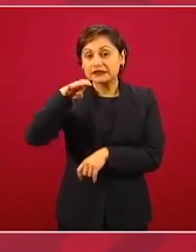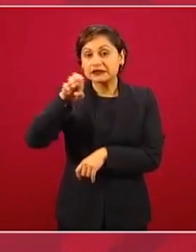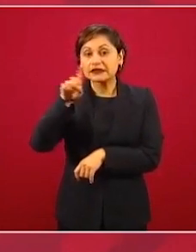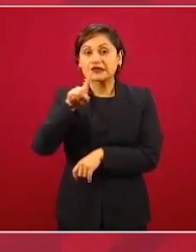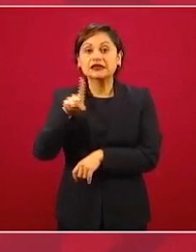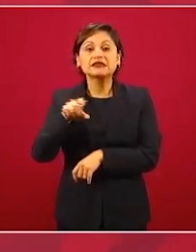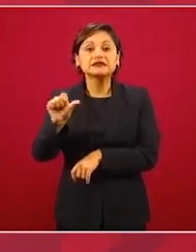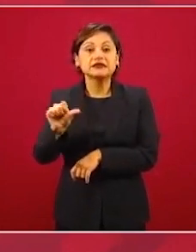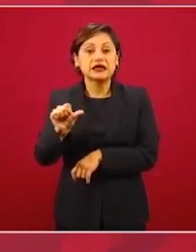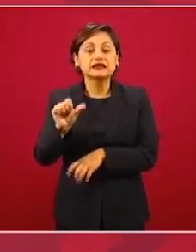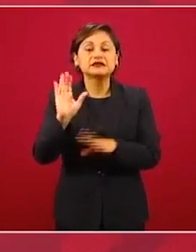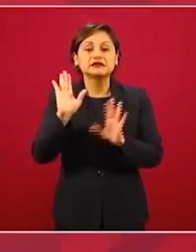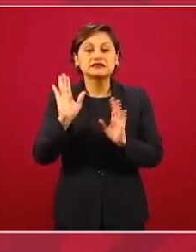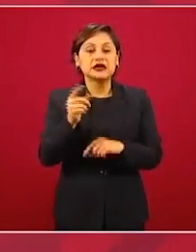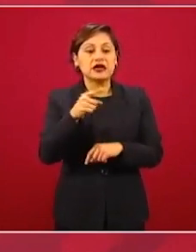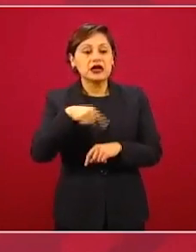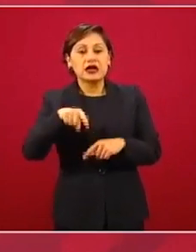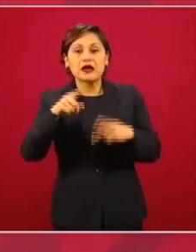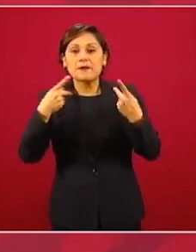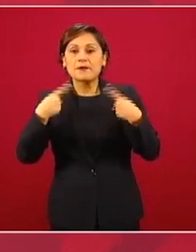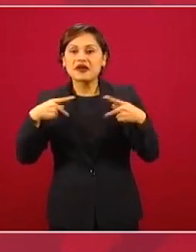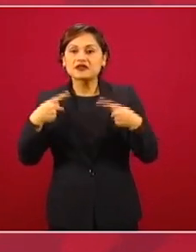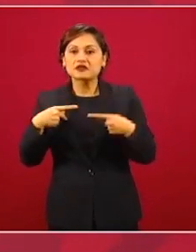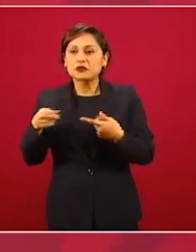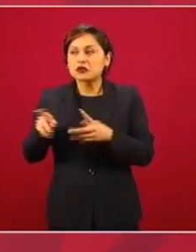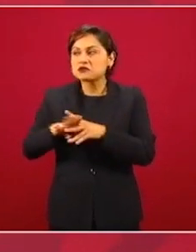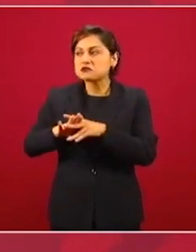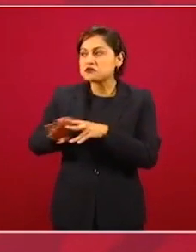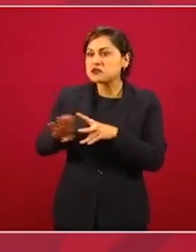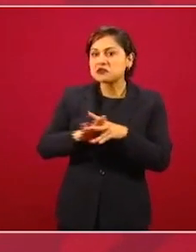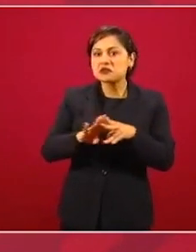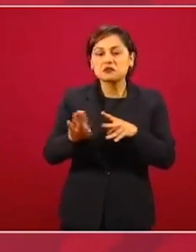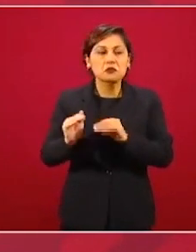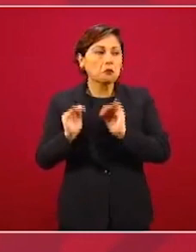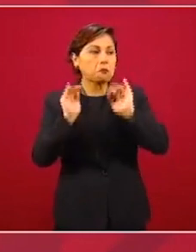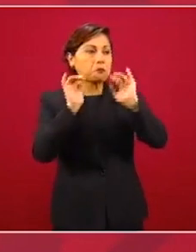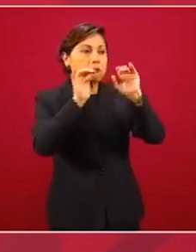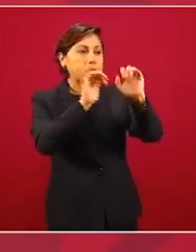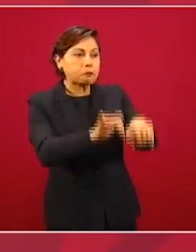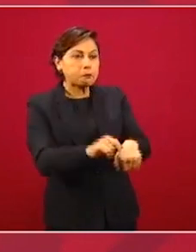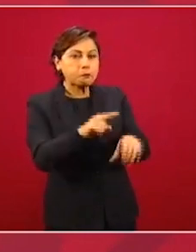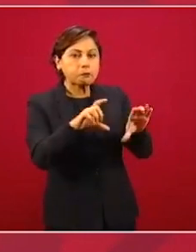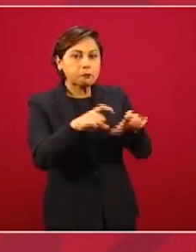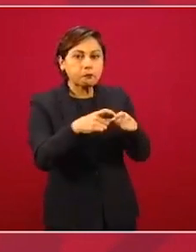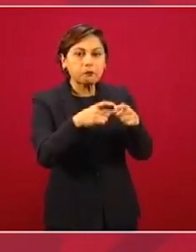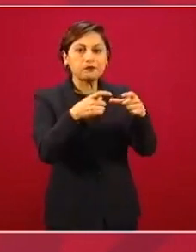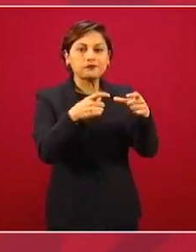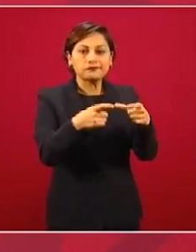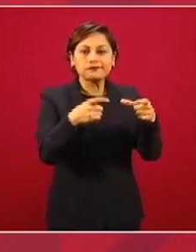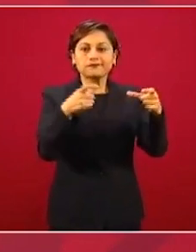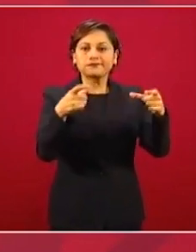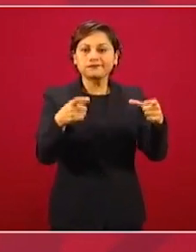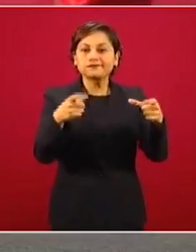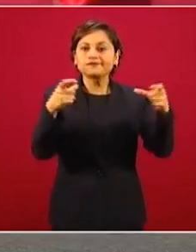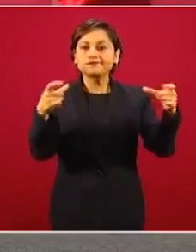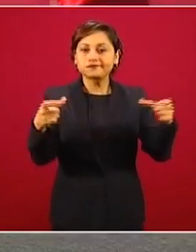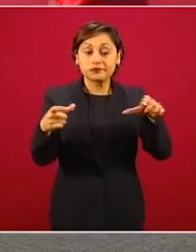y así fueron, fueron poblándose estos